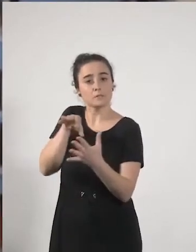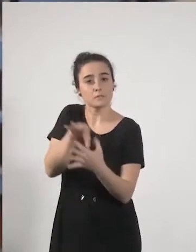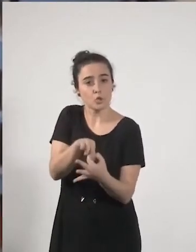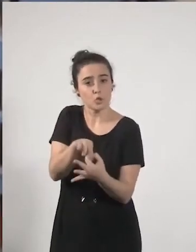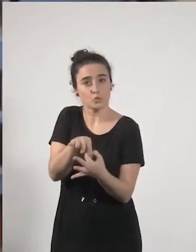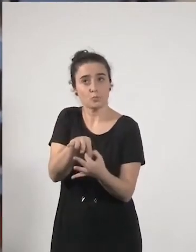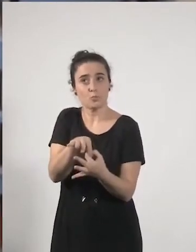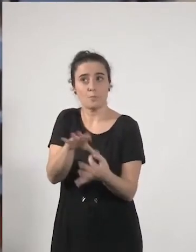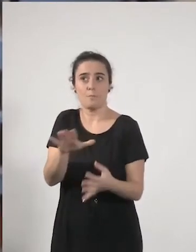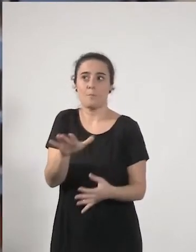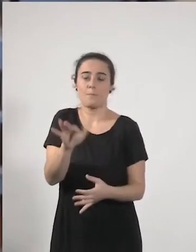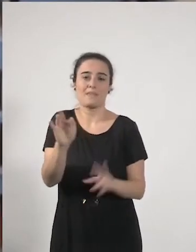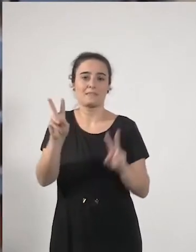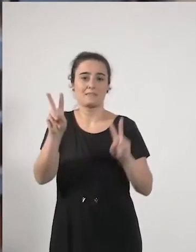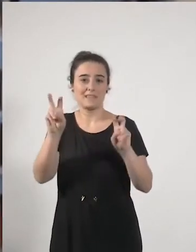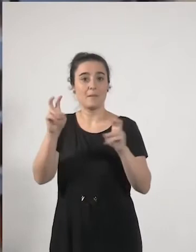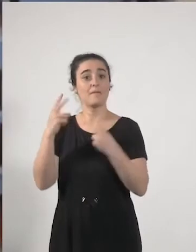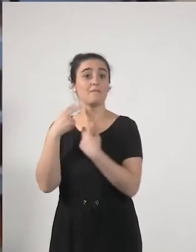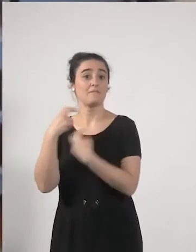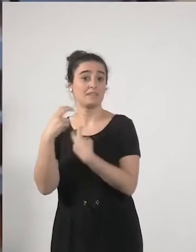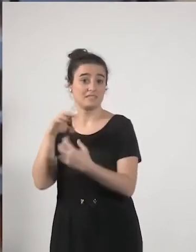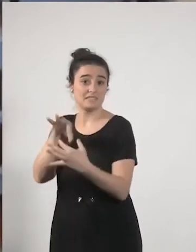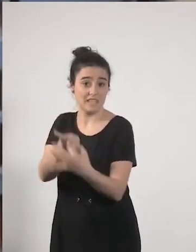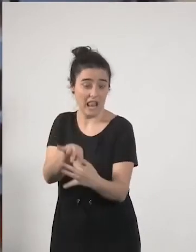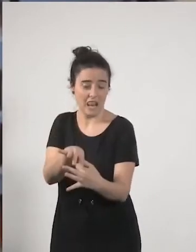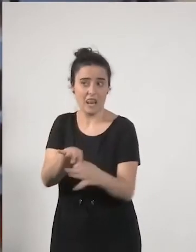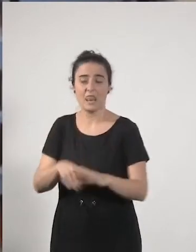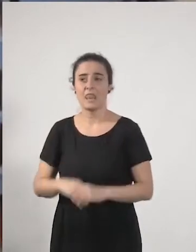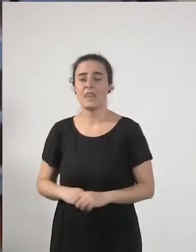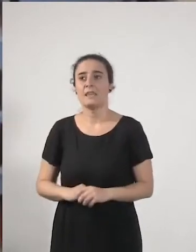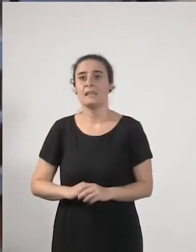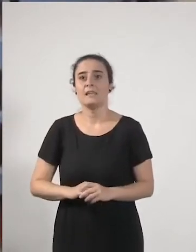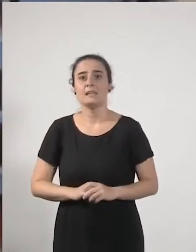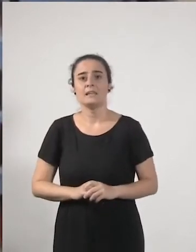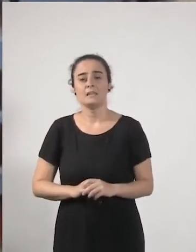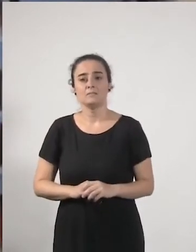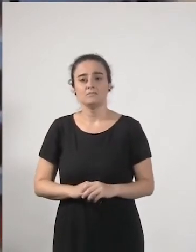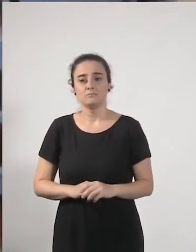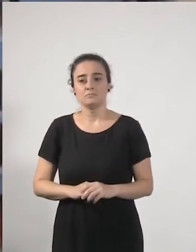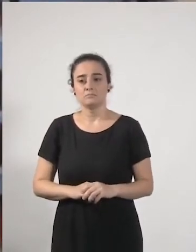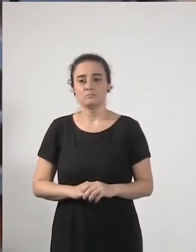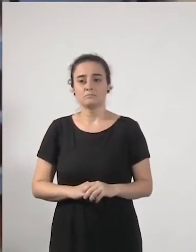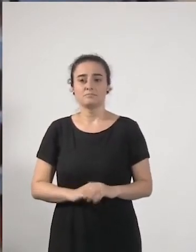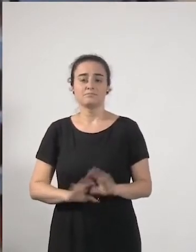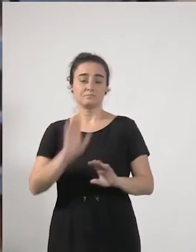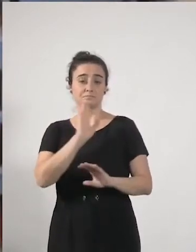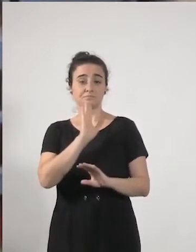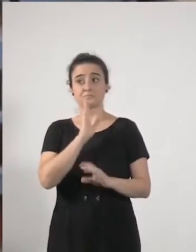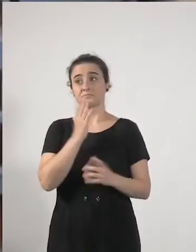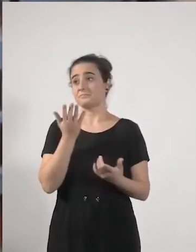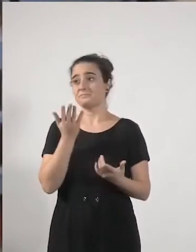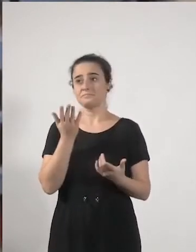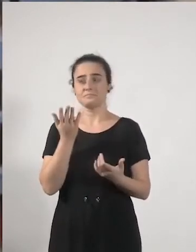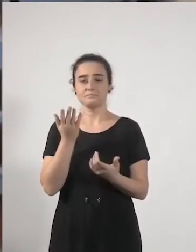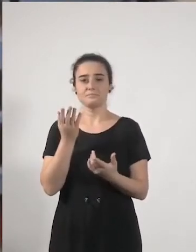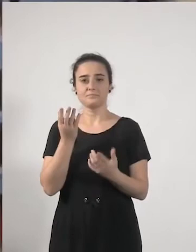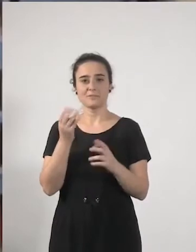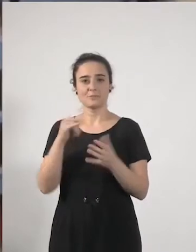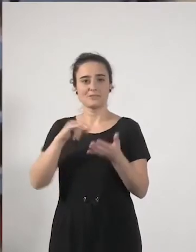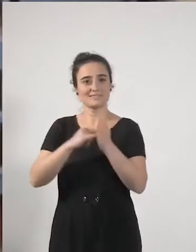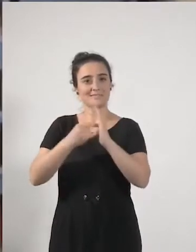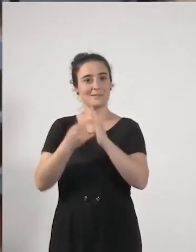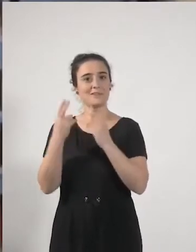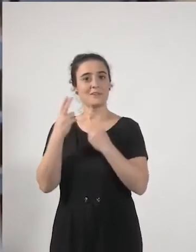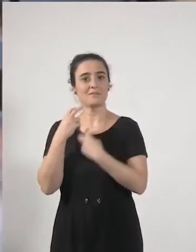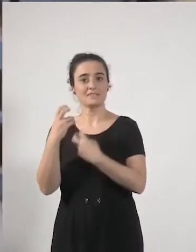el sistema fiscal es que bueno es lo que se está oyendo que el sistema fiscal claro está pensado y está adecuado